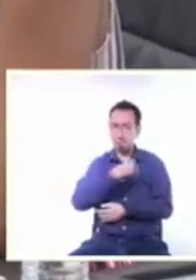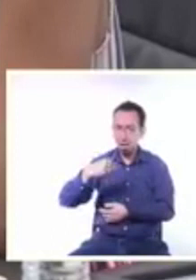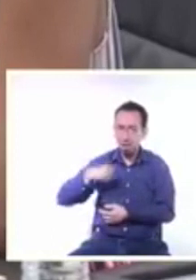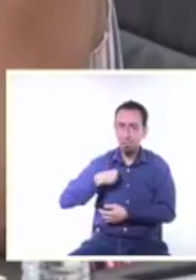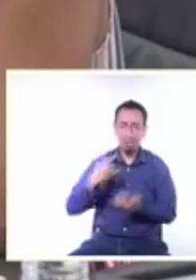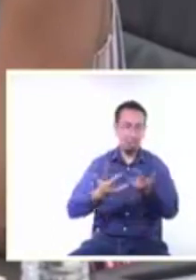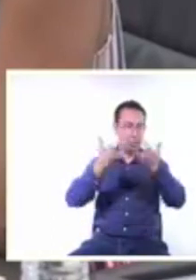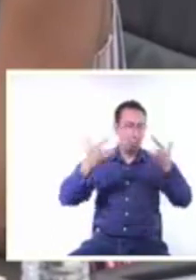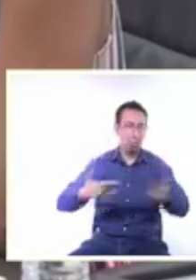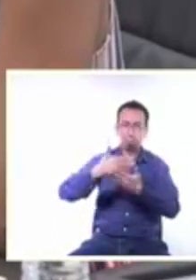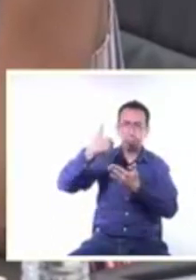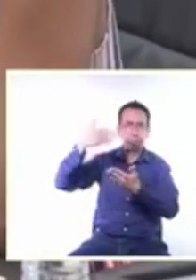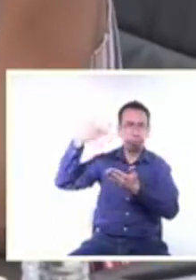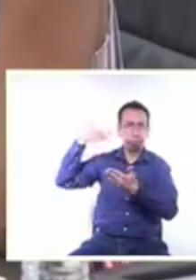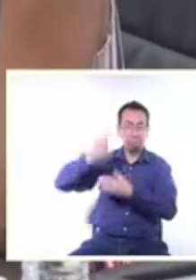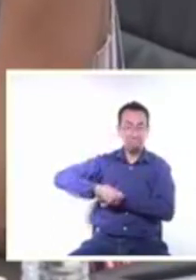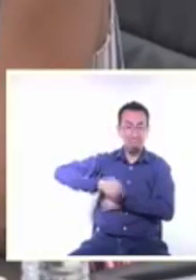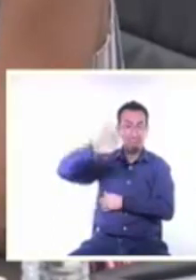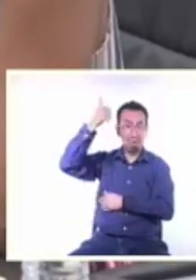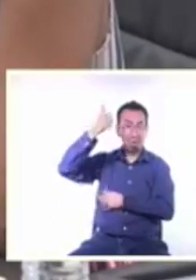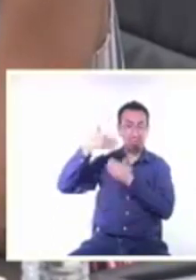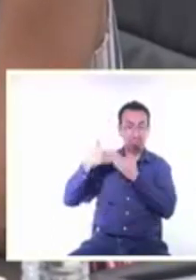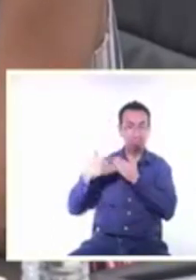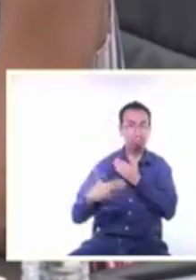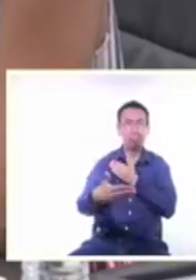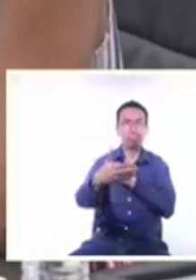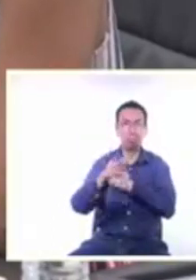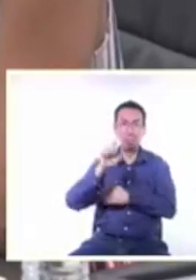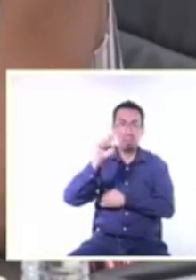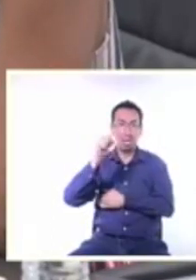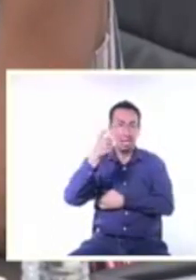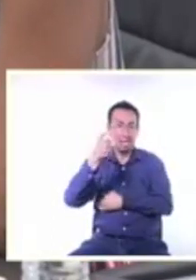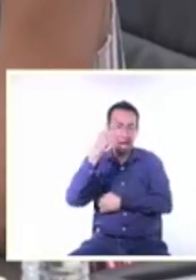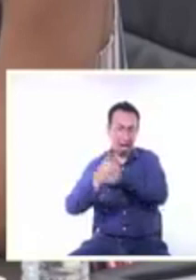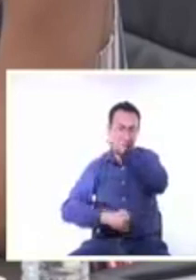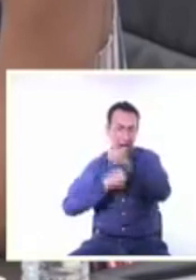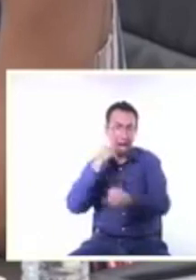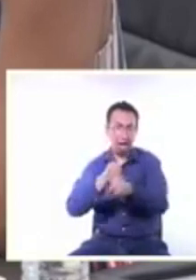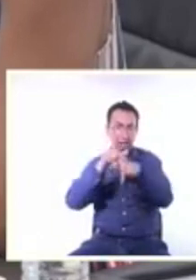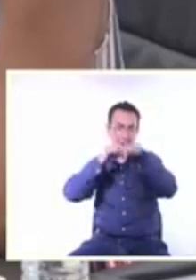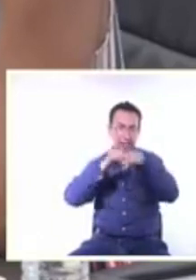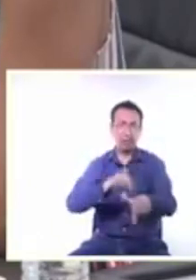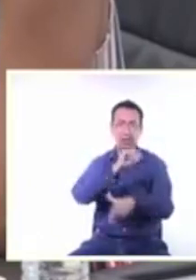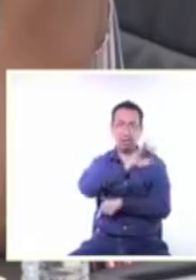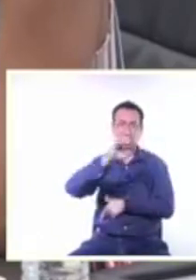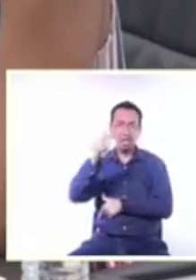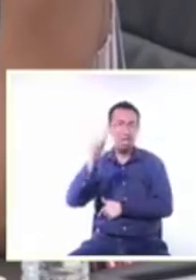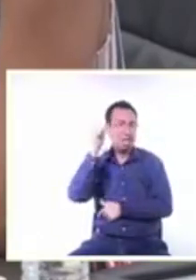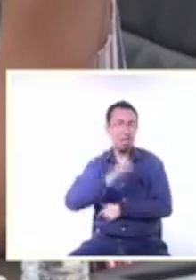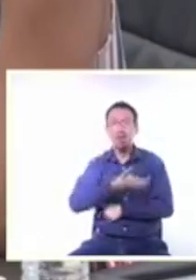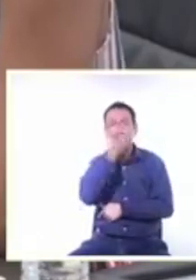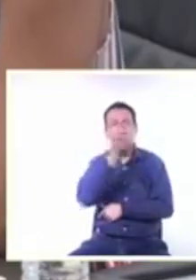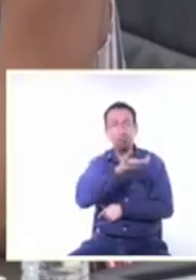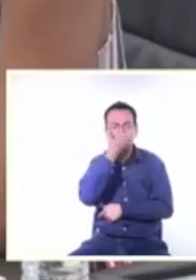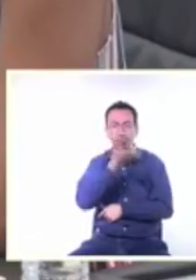históricamente por primera ocasión en sus más de 26 años de existencia mayoritariamente